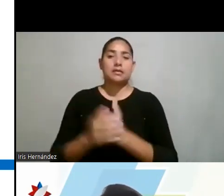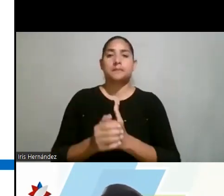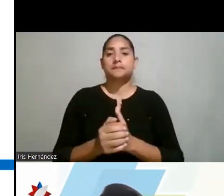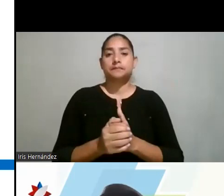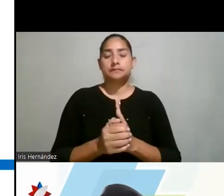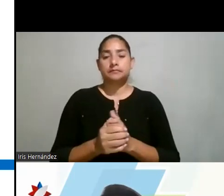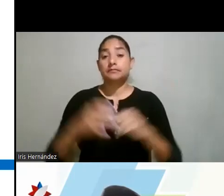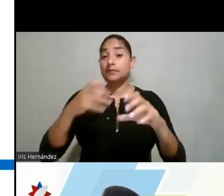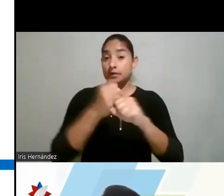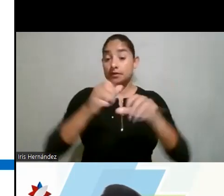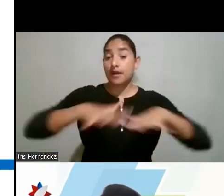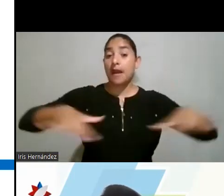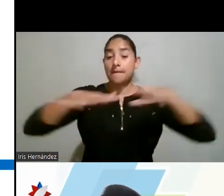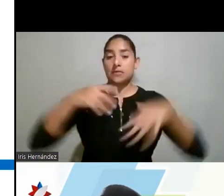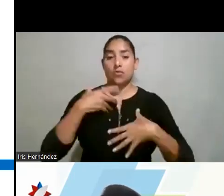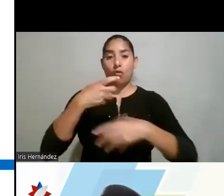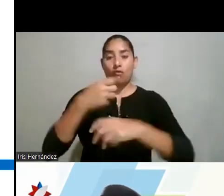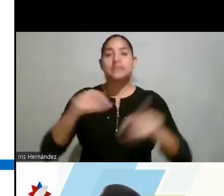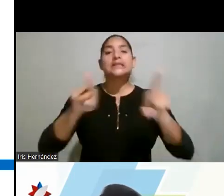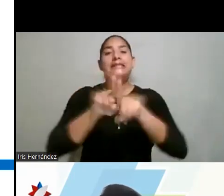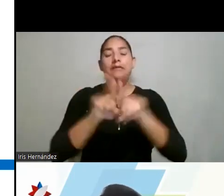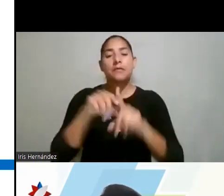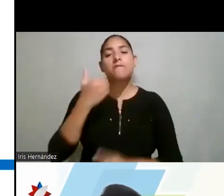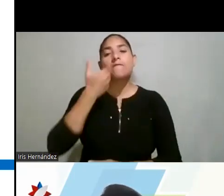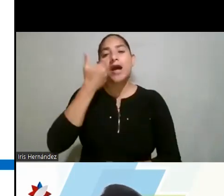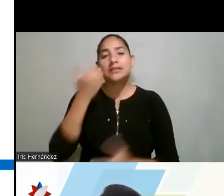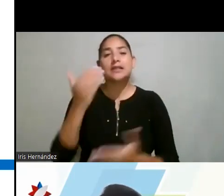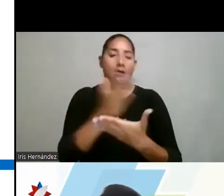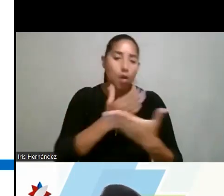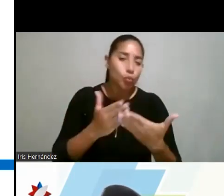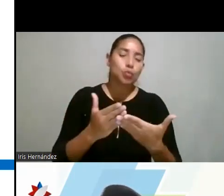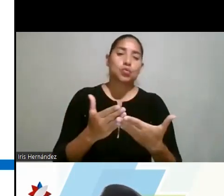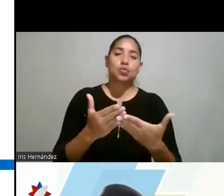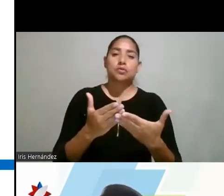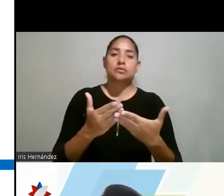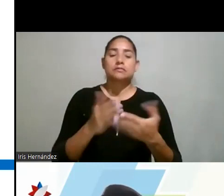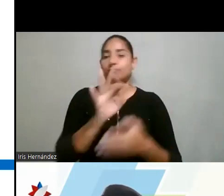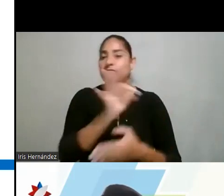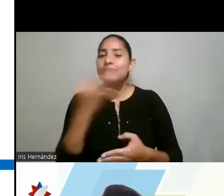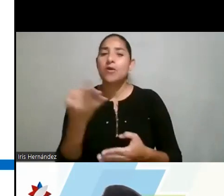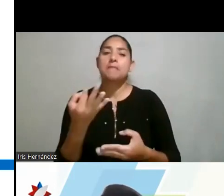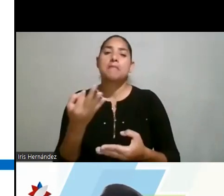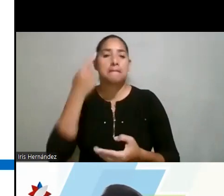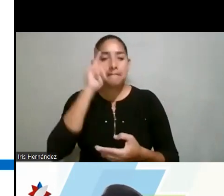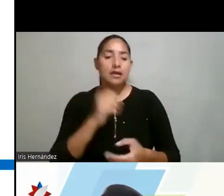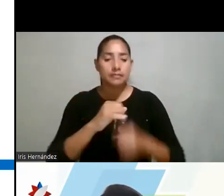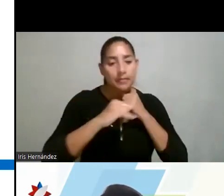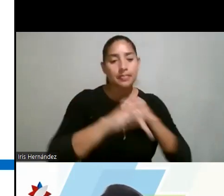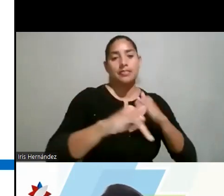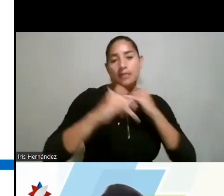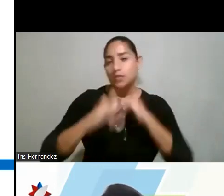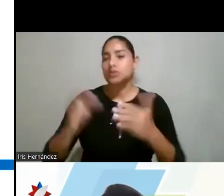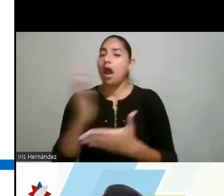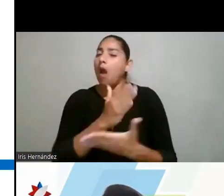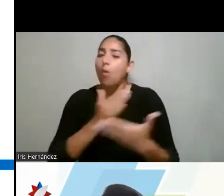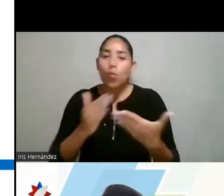crear ambientes de confianza y también facilitar aquellos mecanismos para denunciar cualquier